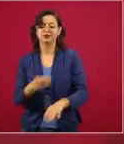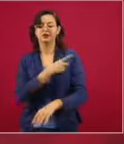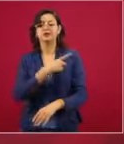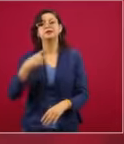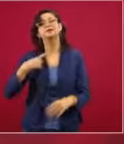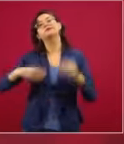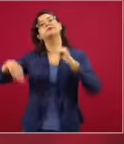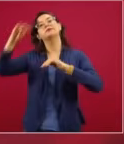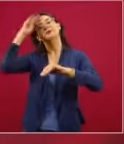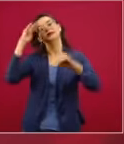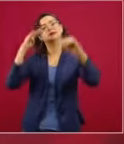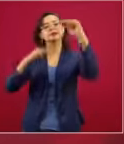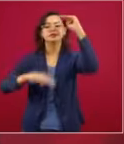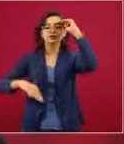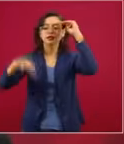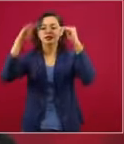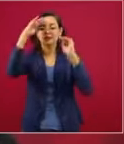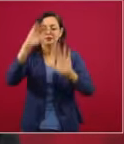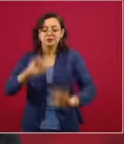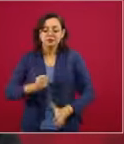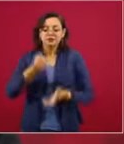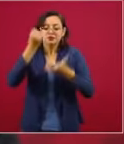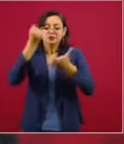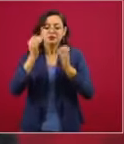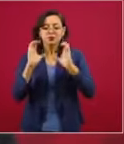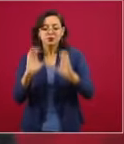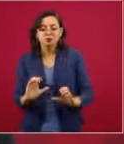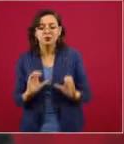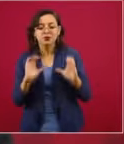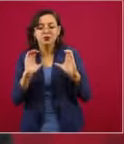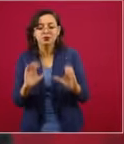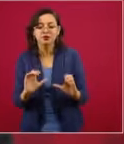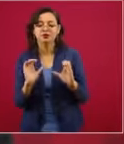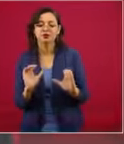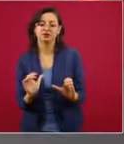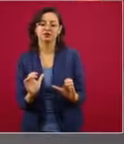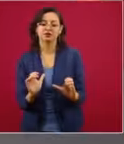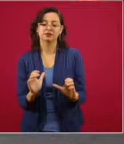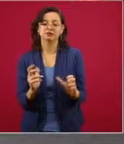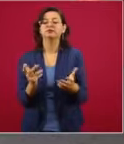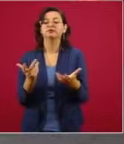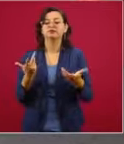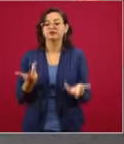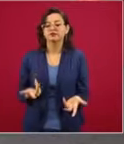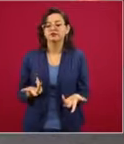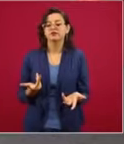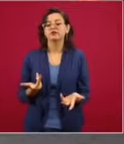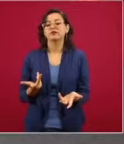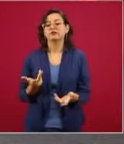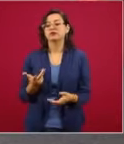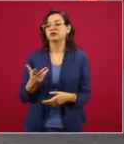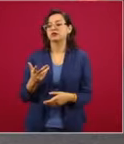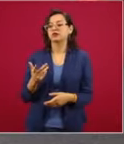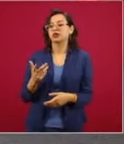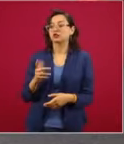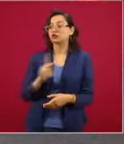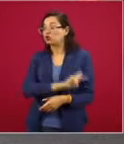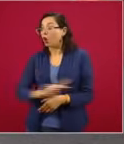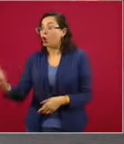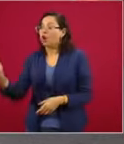el presupuesto. No quiero generalizar, hay que ver qué proyectos son.